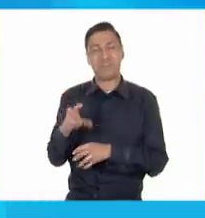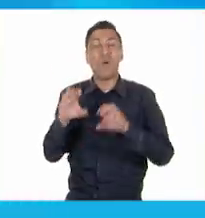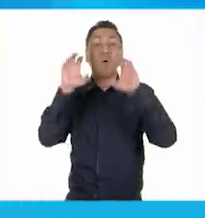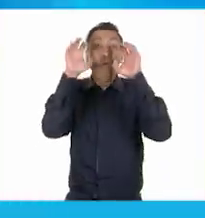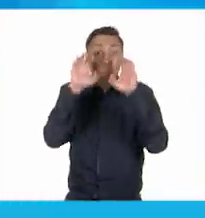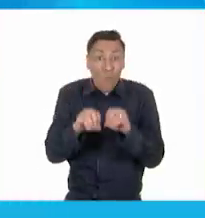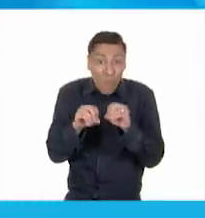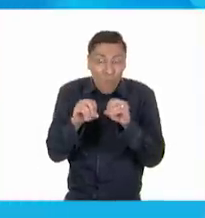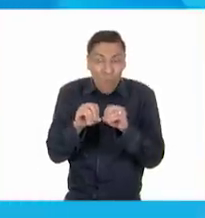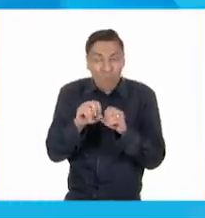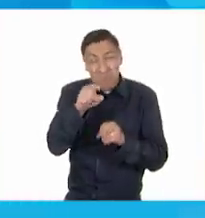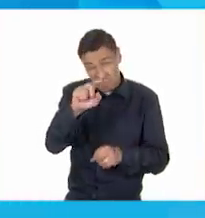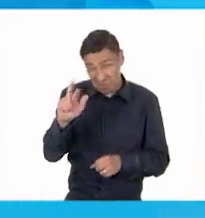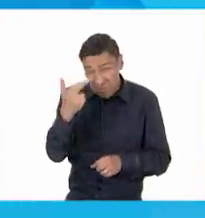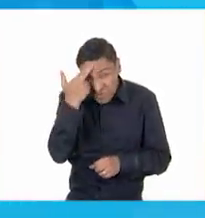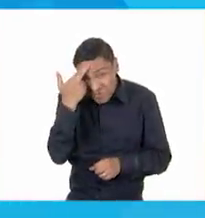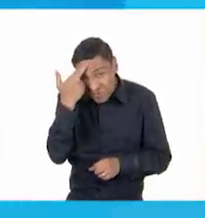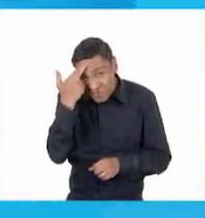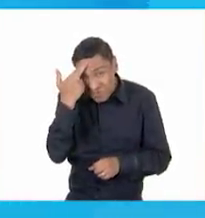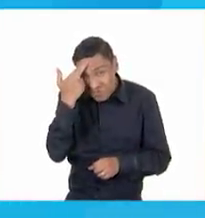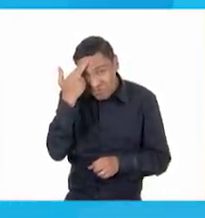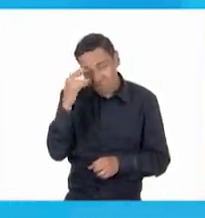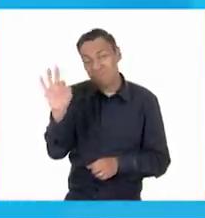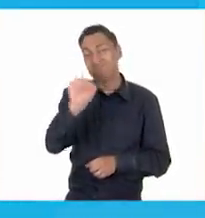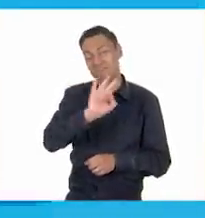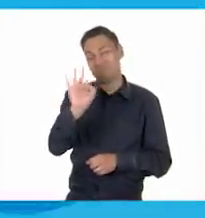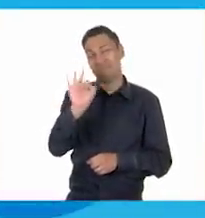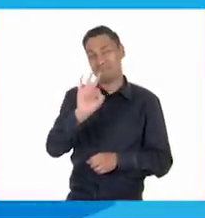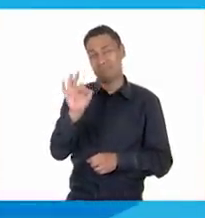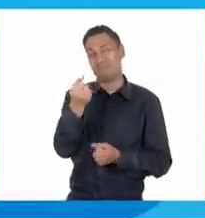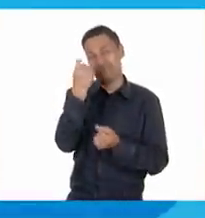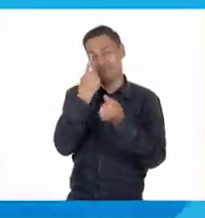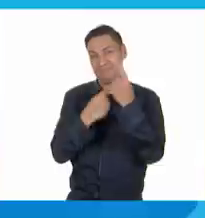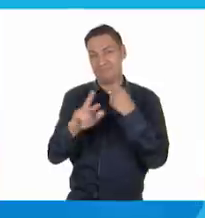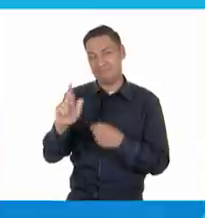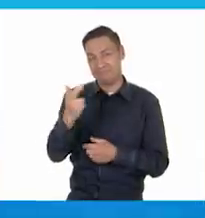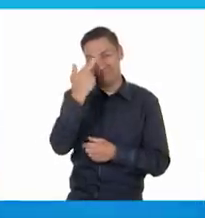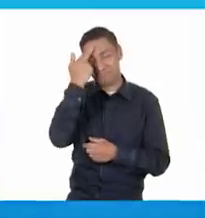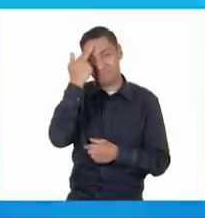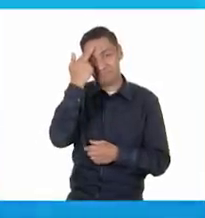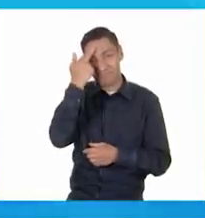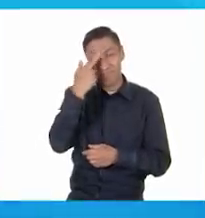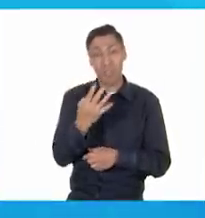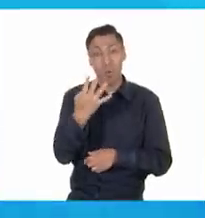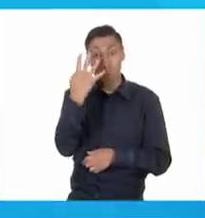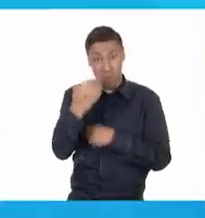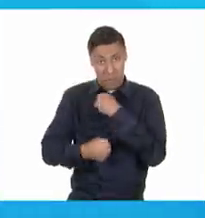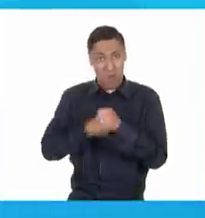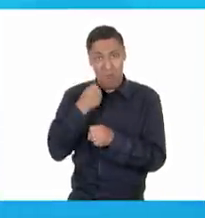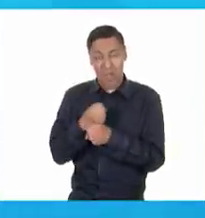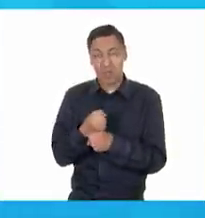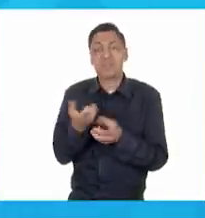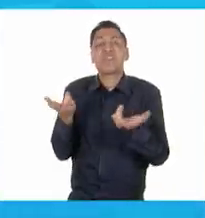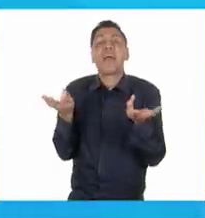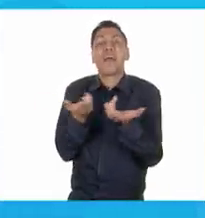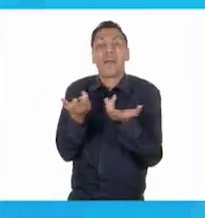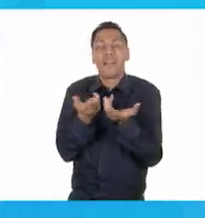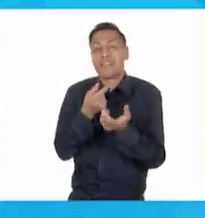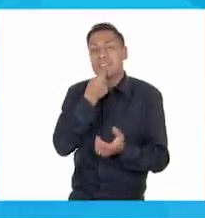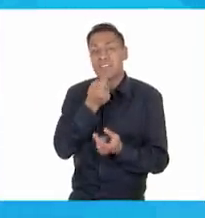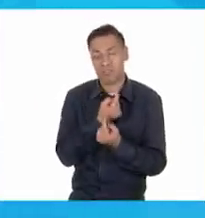algunos recuerdos solamente. También otra cosa de las que hacen los niños de cuatro años aproximadamente